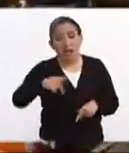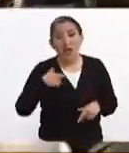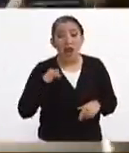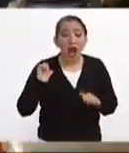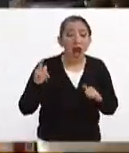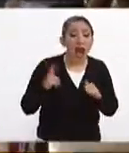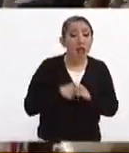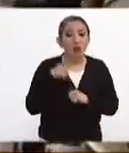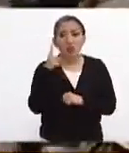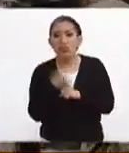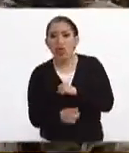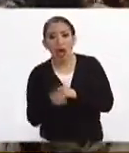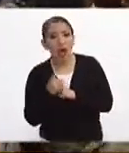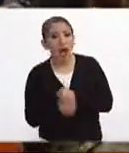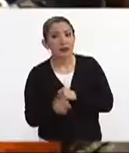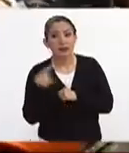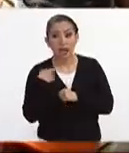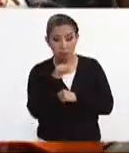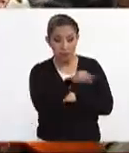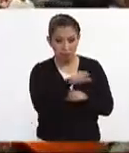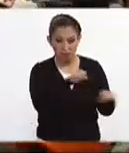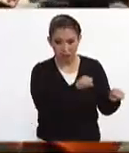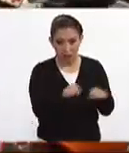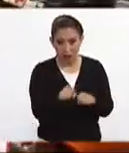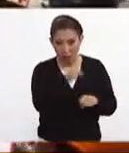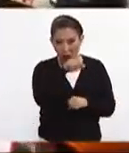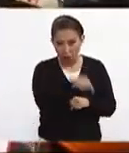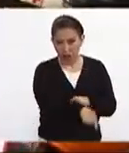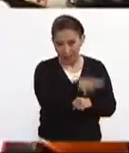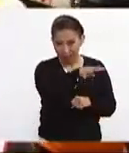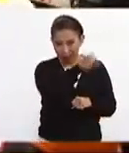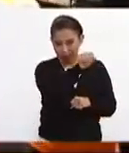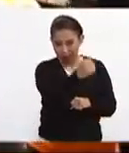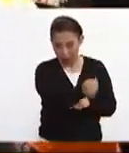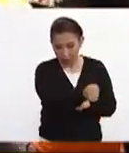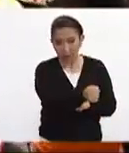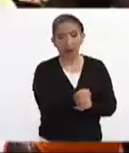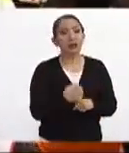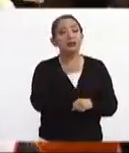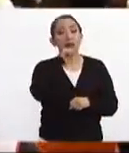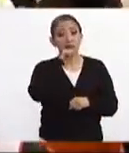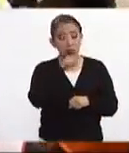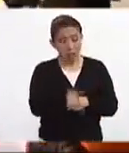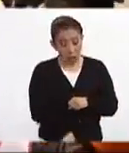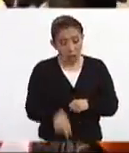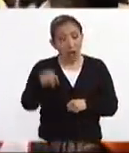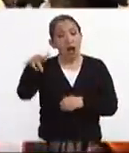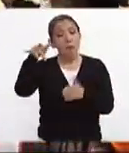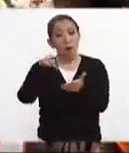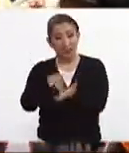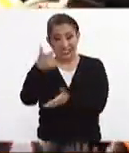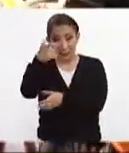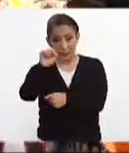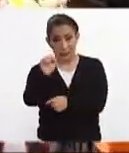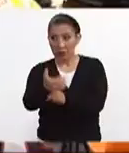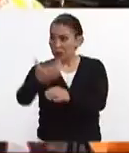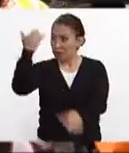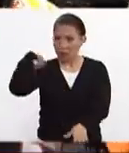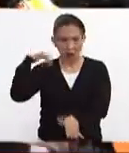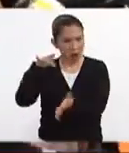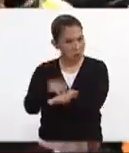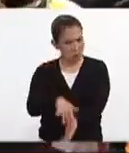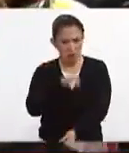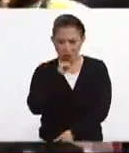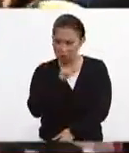resultado afectados no solamente por este terremoto del 19 de septiembre, sino también a los del 7 de septiembre,